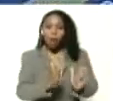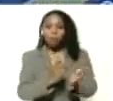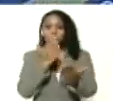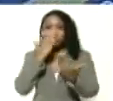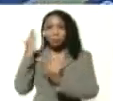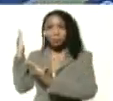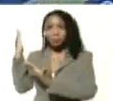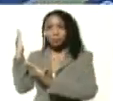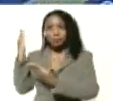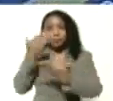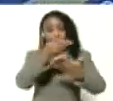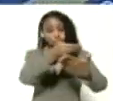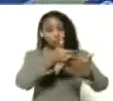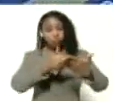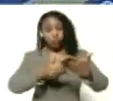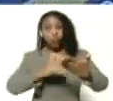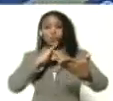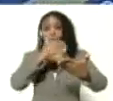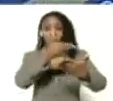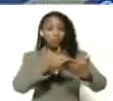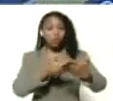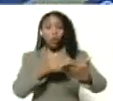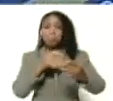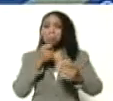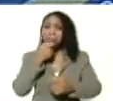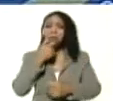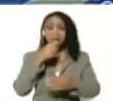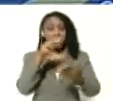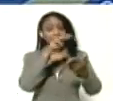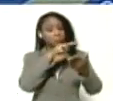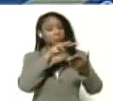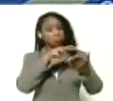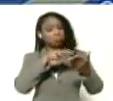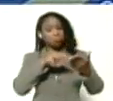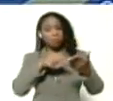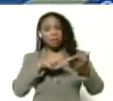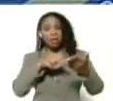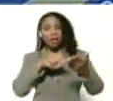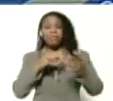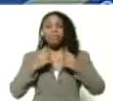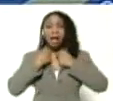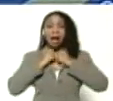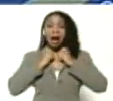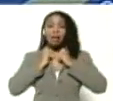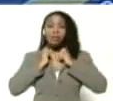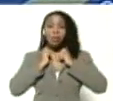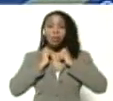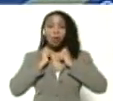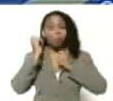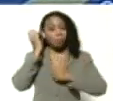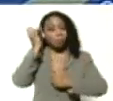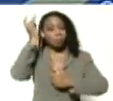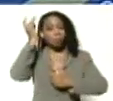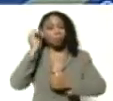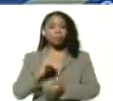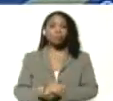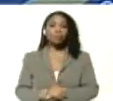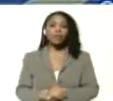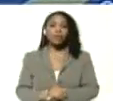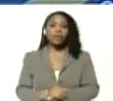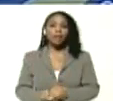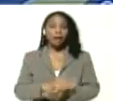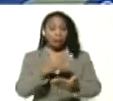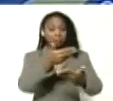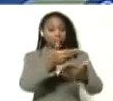¿no? Tiene una nota de apertura muy bonita. Estaba leyendo. De Aristóbulo. Tiene un prólogo